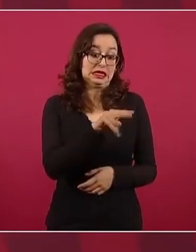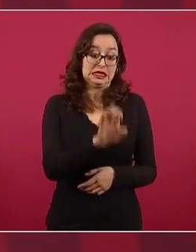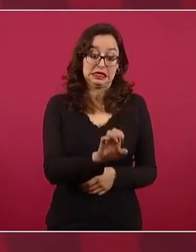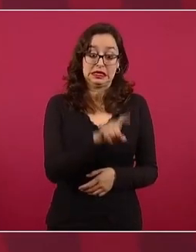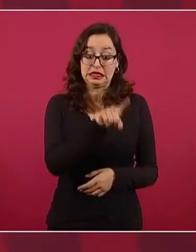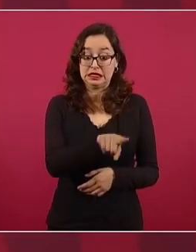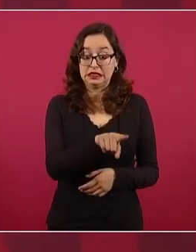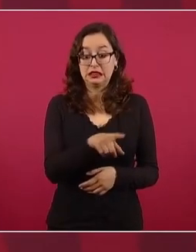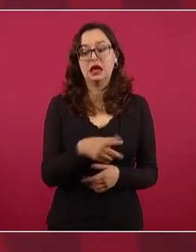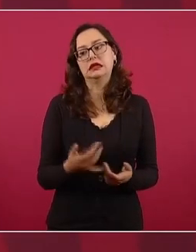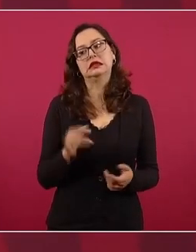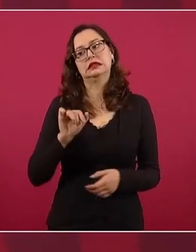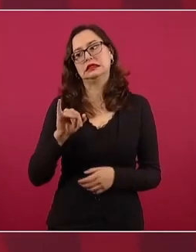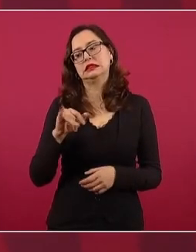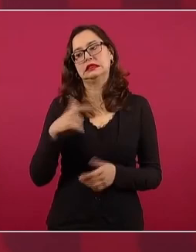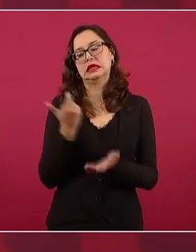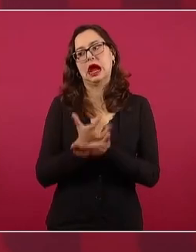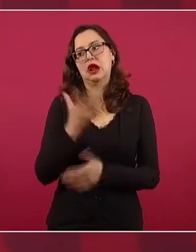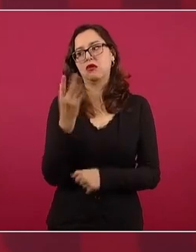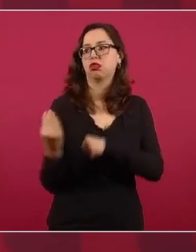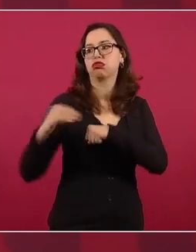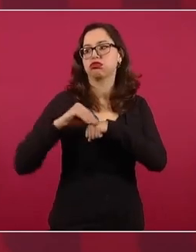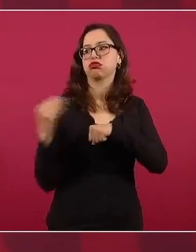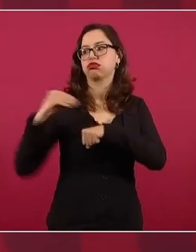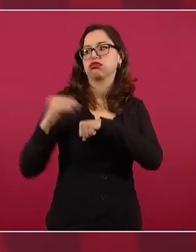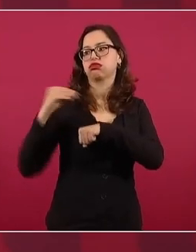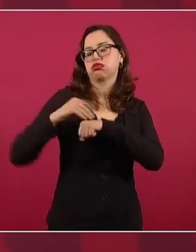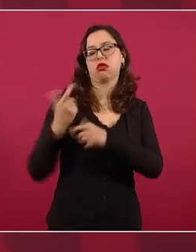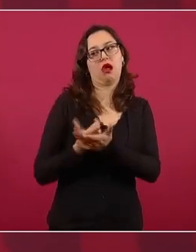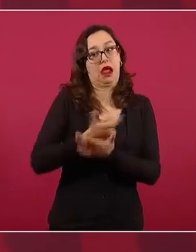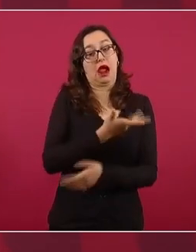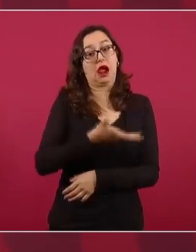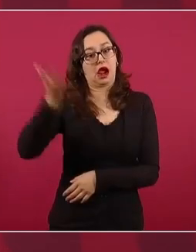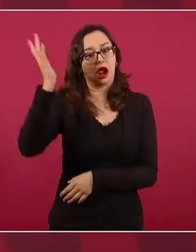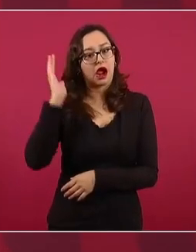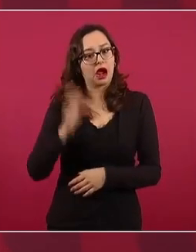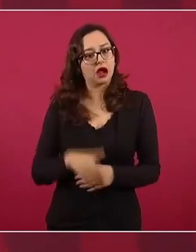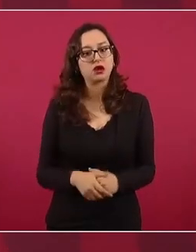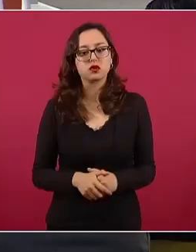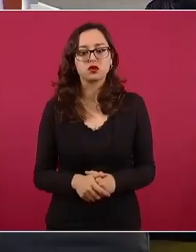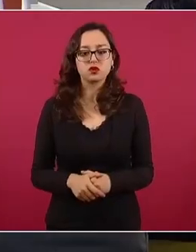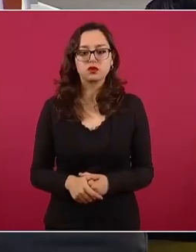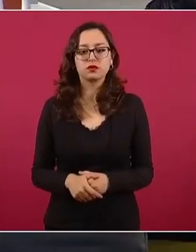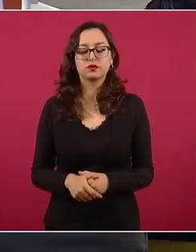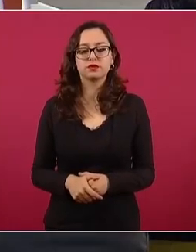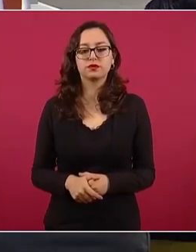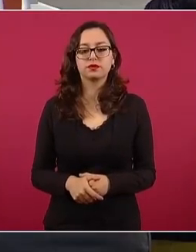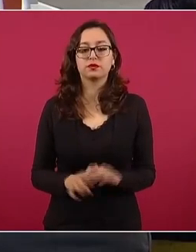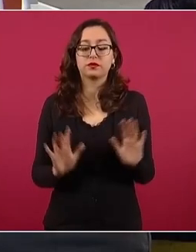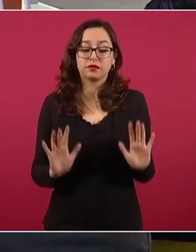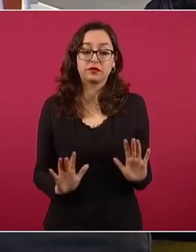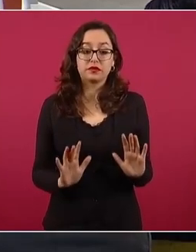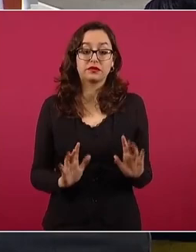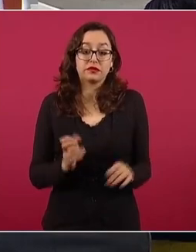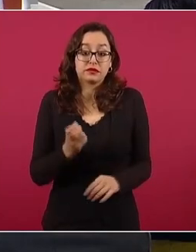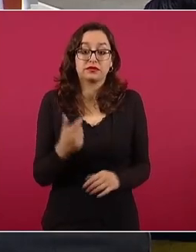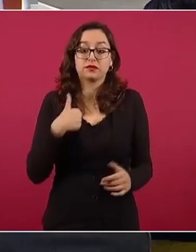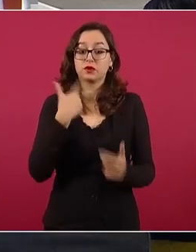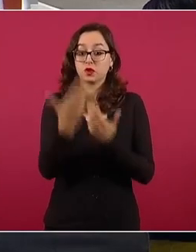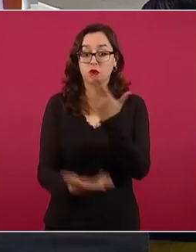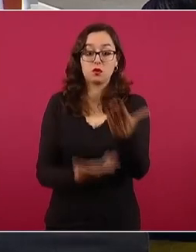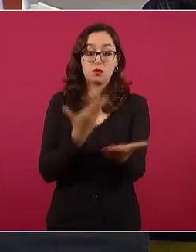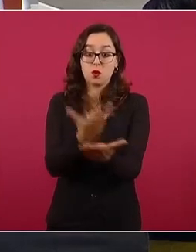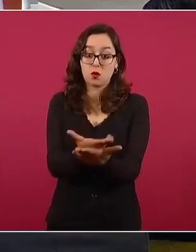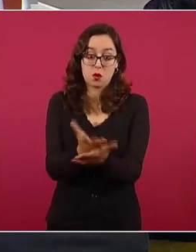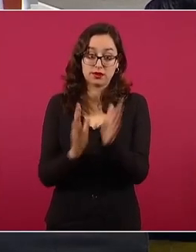olvídense, esa es una, lo mismo elegir